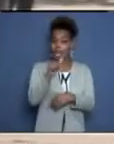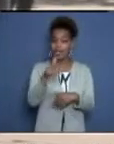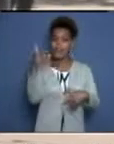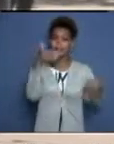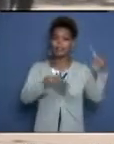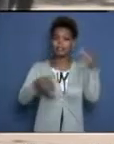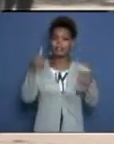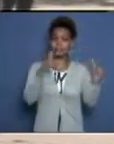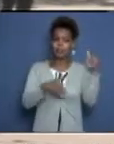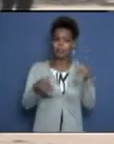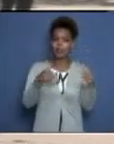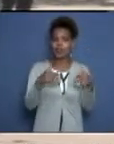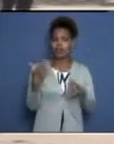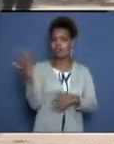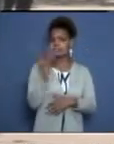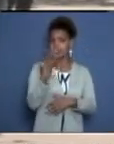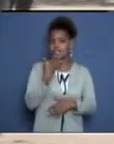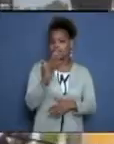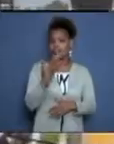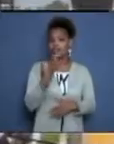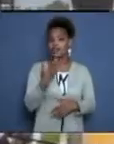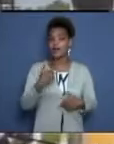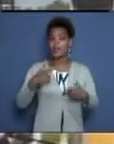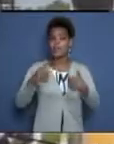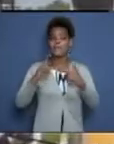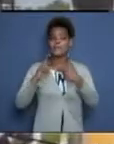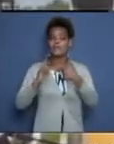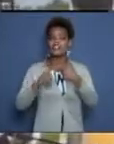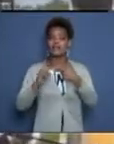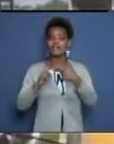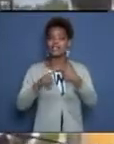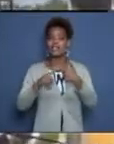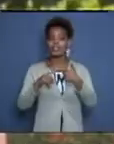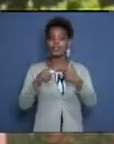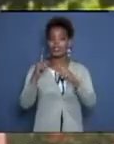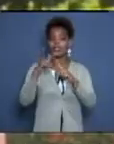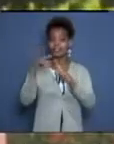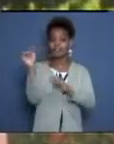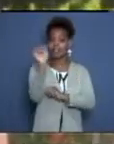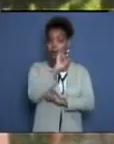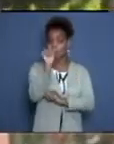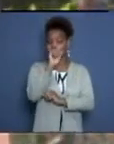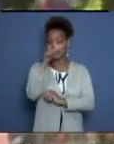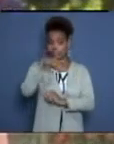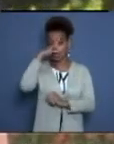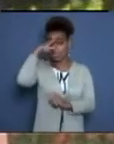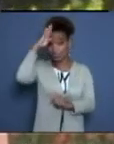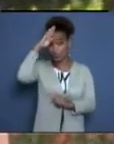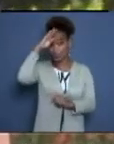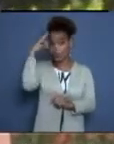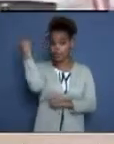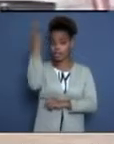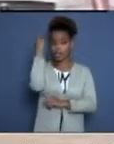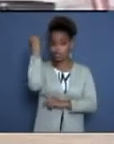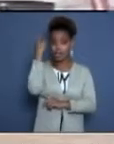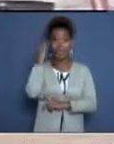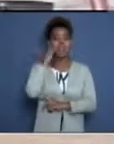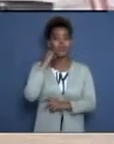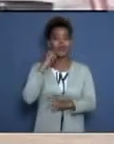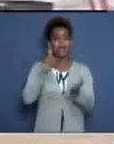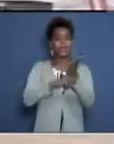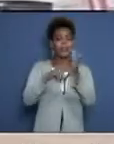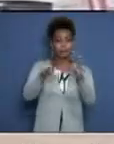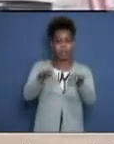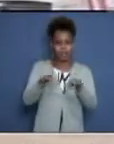participación de Roberto Ricardo Marrero, viceministro de Transporte en el país, Rosa María Ráez Avigantú, miembro del Buró Promicial del Partido, y la